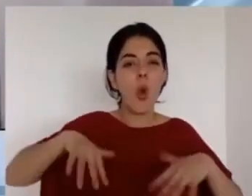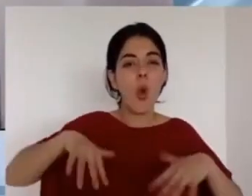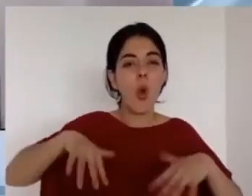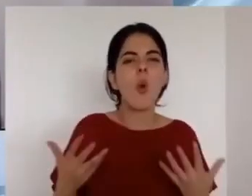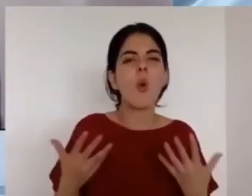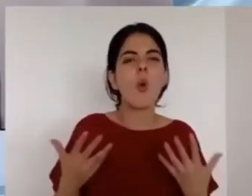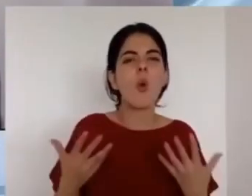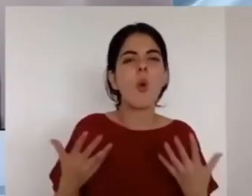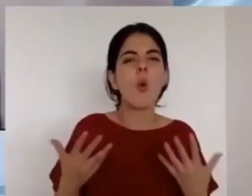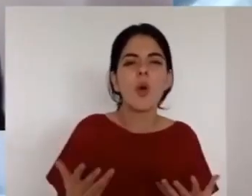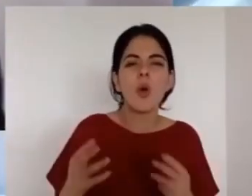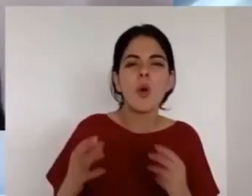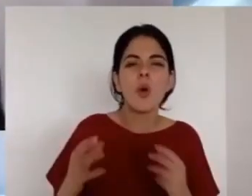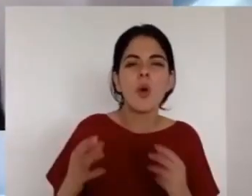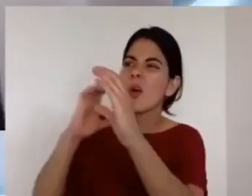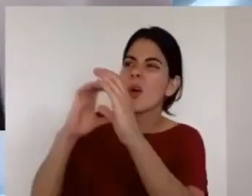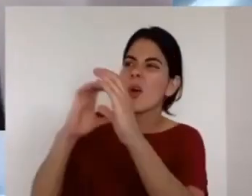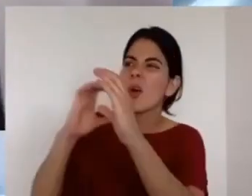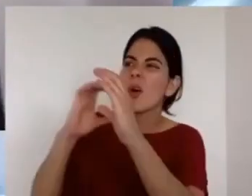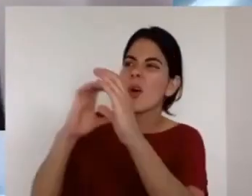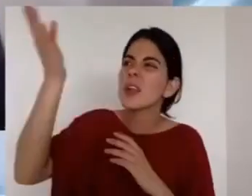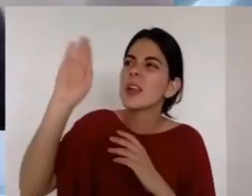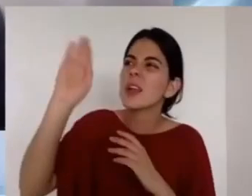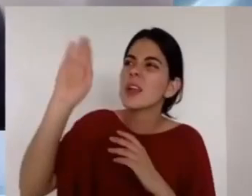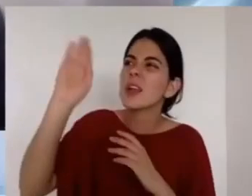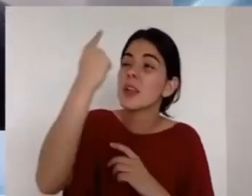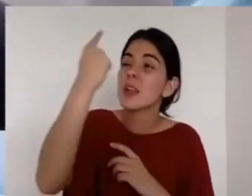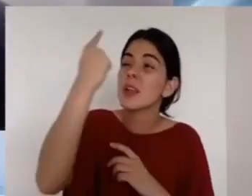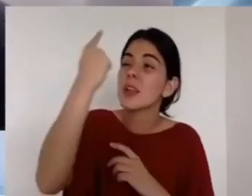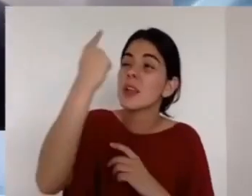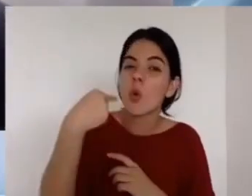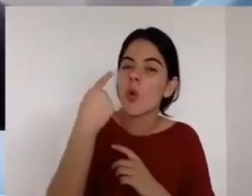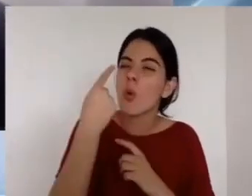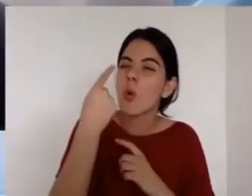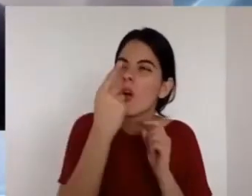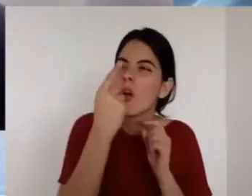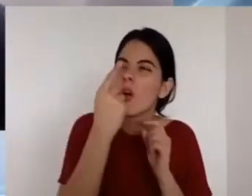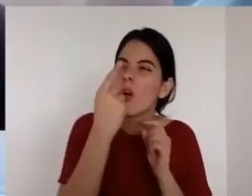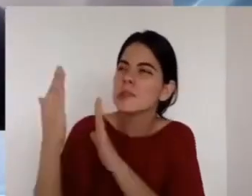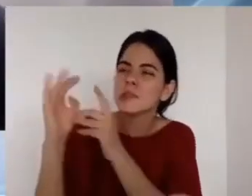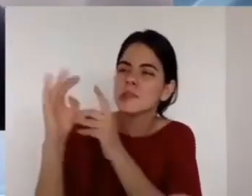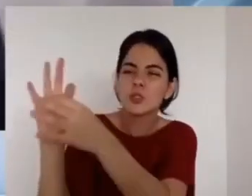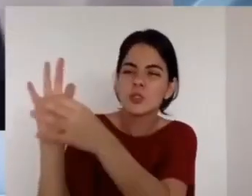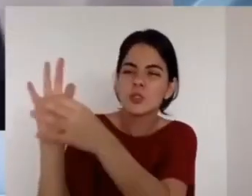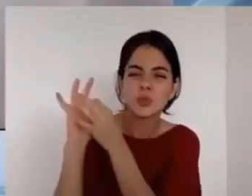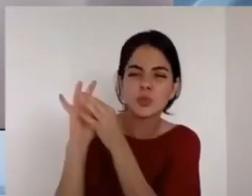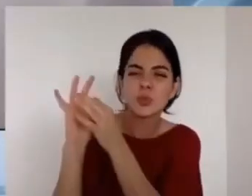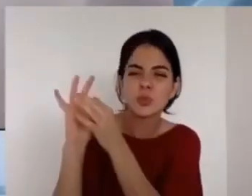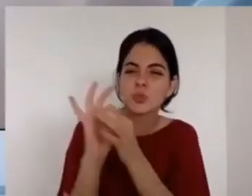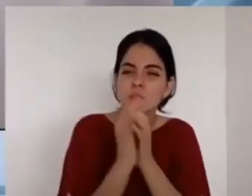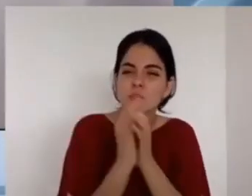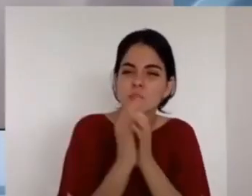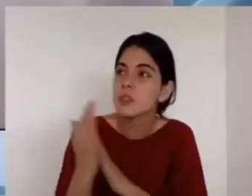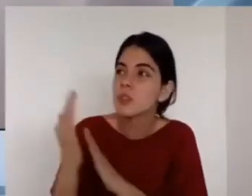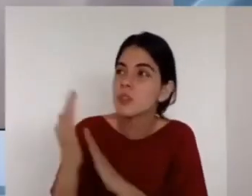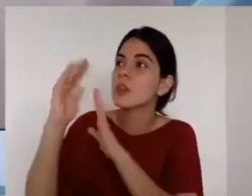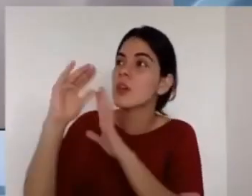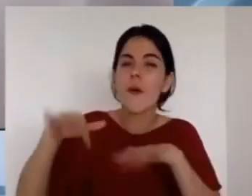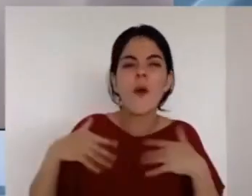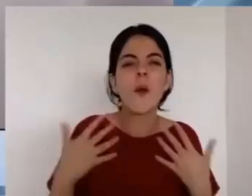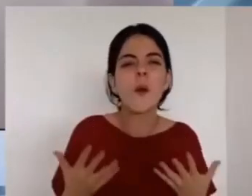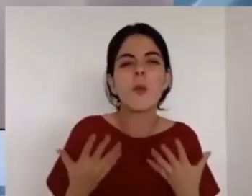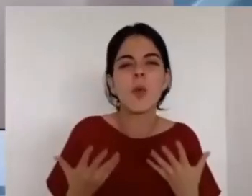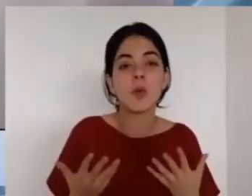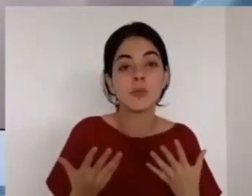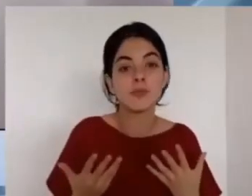con Cristo estoy juntamente crucificado y ya no vivo yo esa